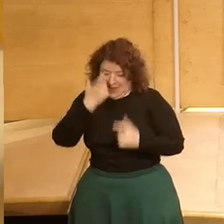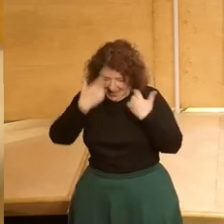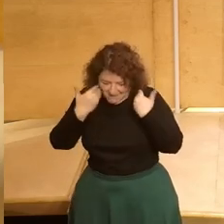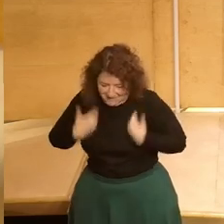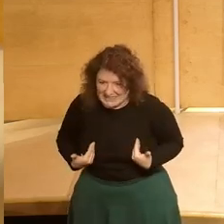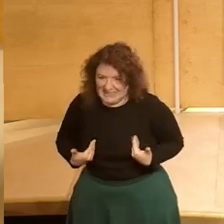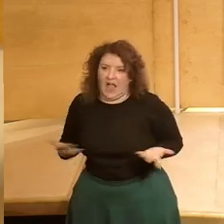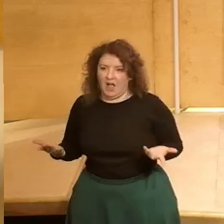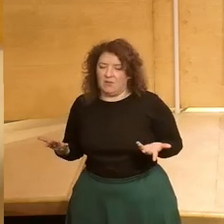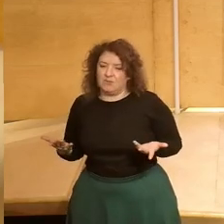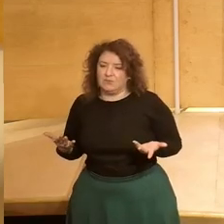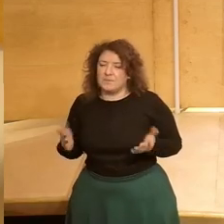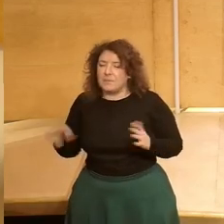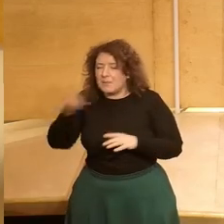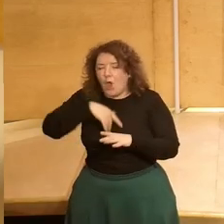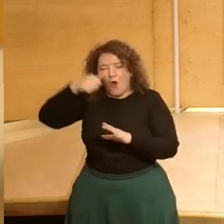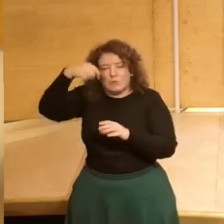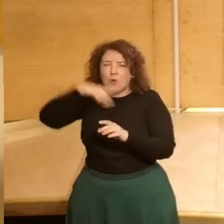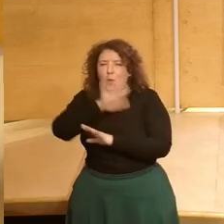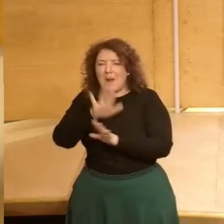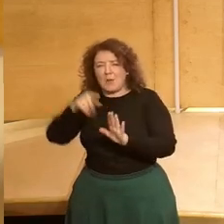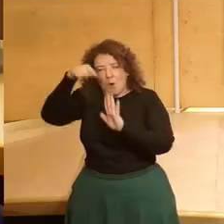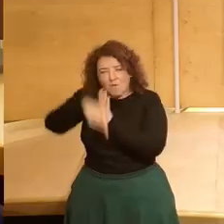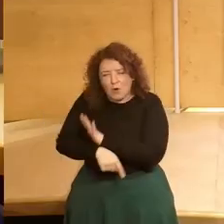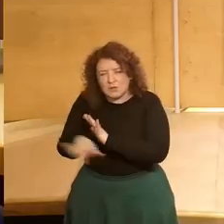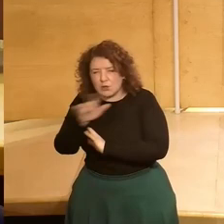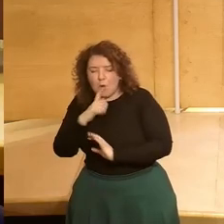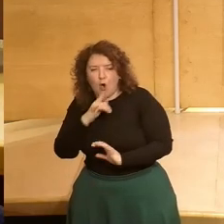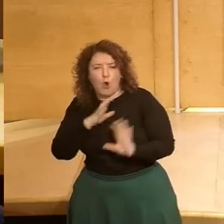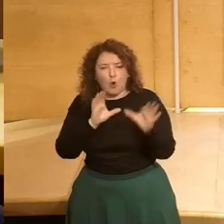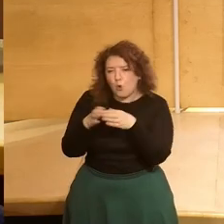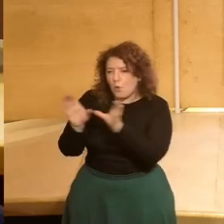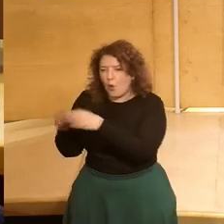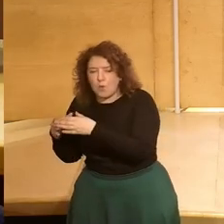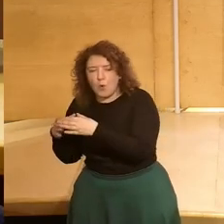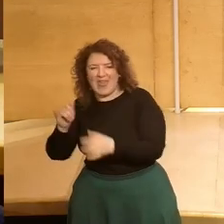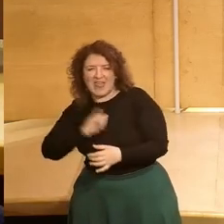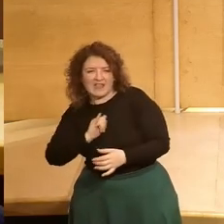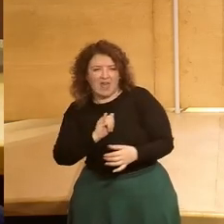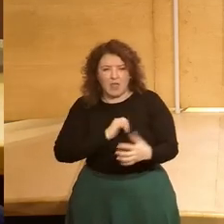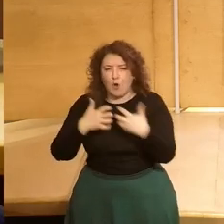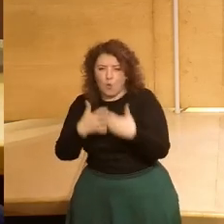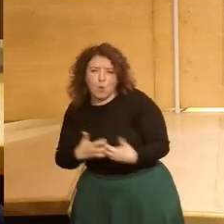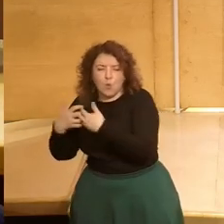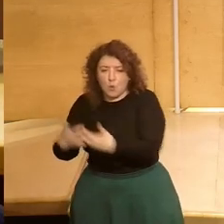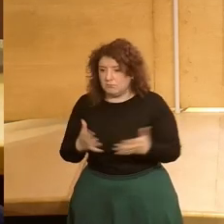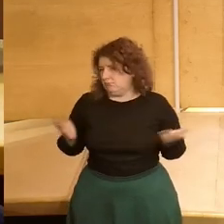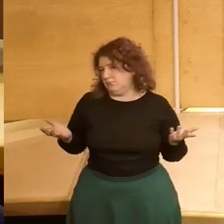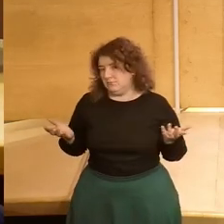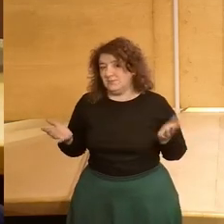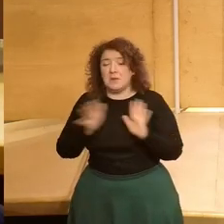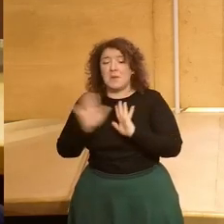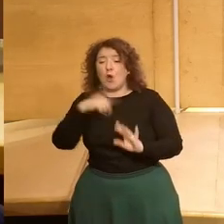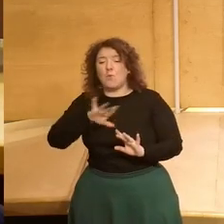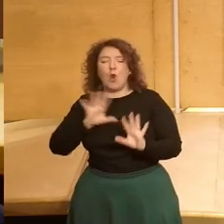pero fijaos lo que hay de fondo es esta idea de grupos luchando por sus identidades ¿por qué? porque en el fondo si uno no tiene lo material